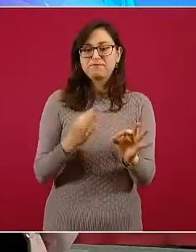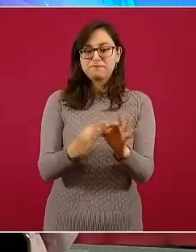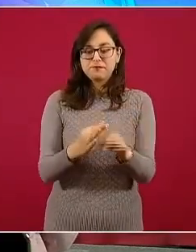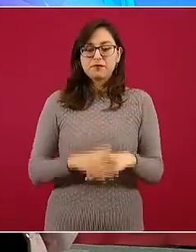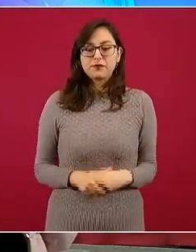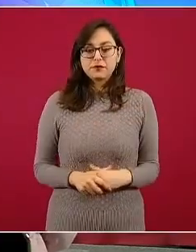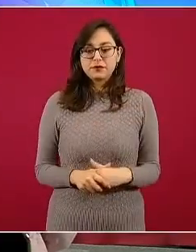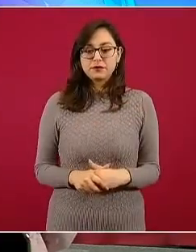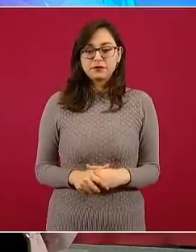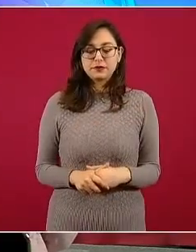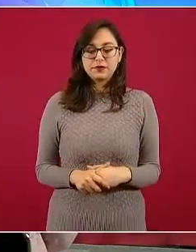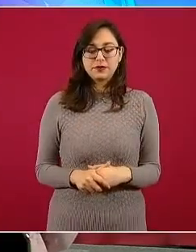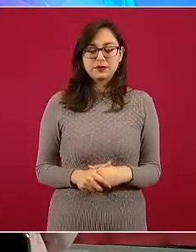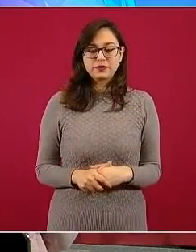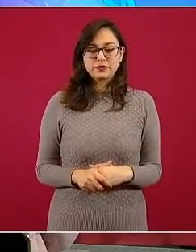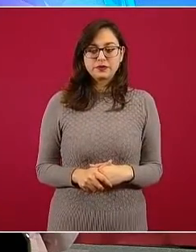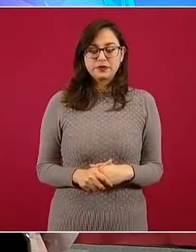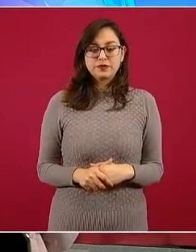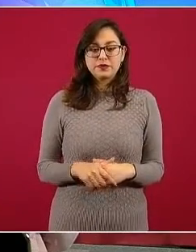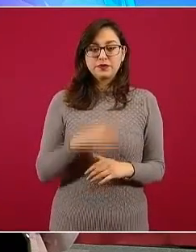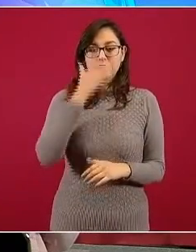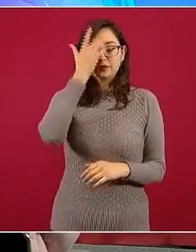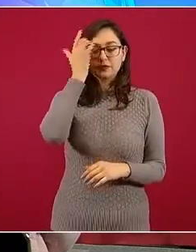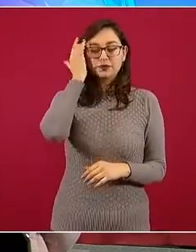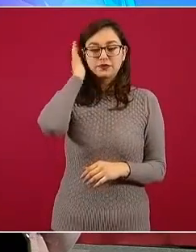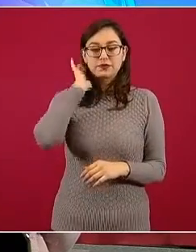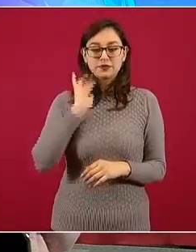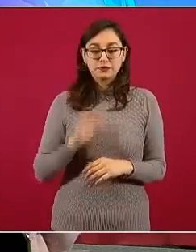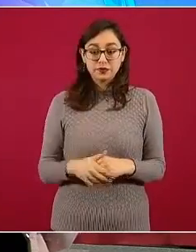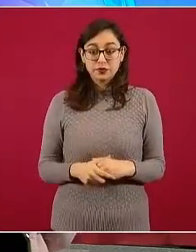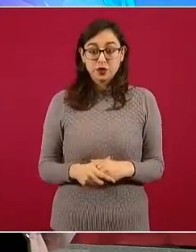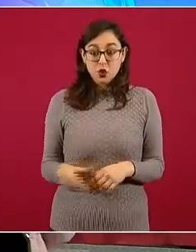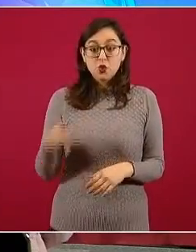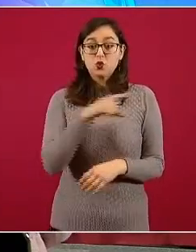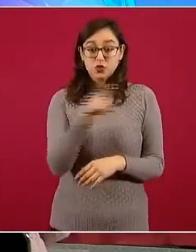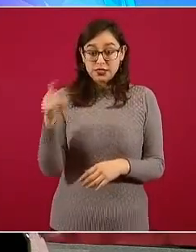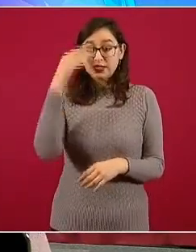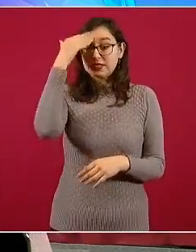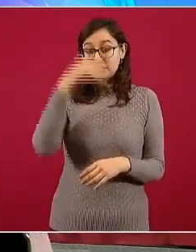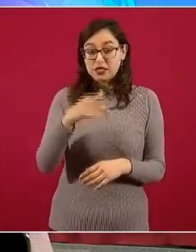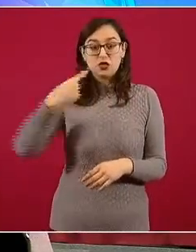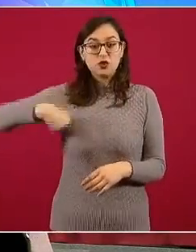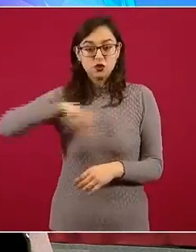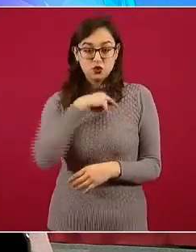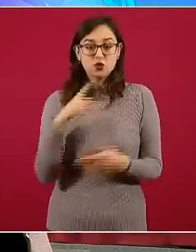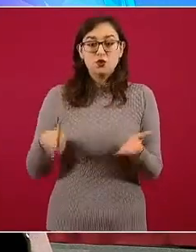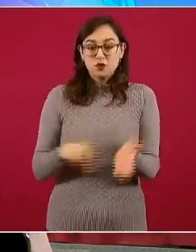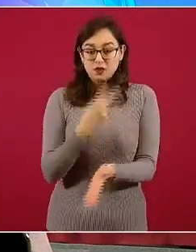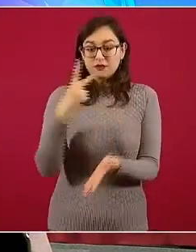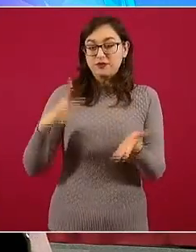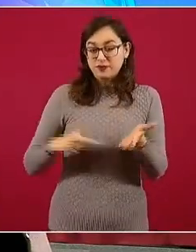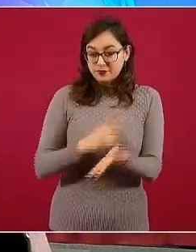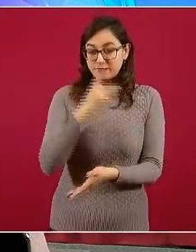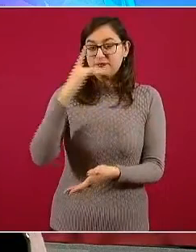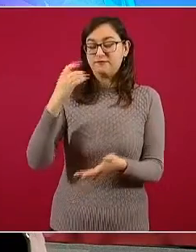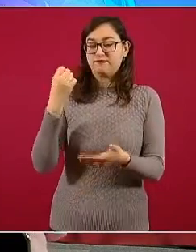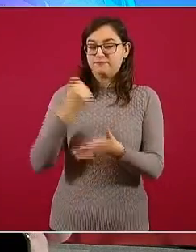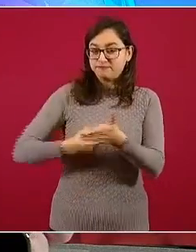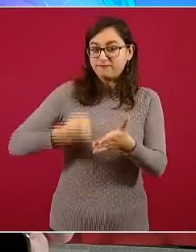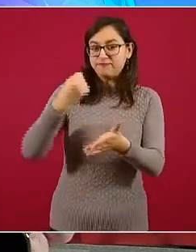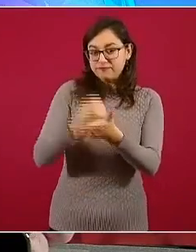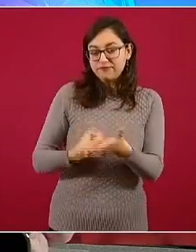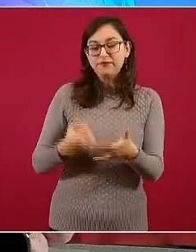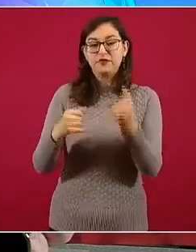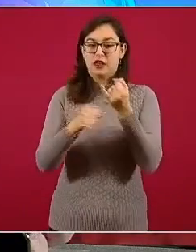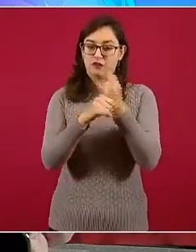Y esto es parte de la estrategia, como saben, hemos insistido en la necesidad de comunicarlo,